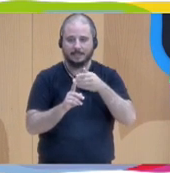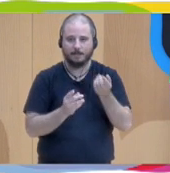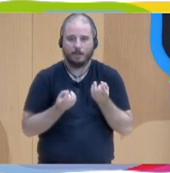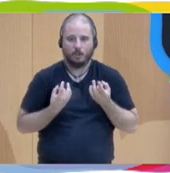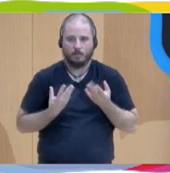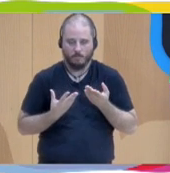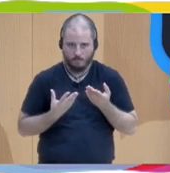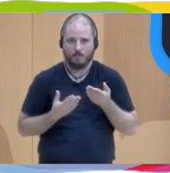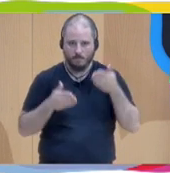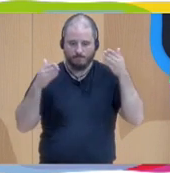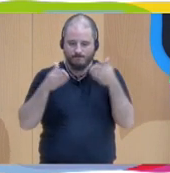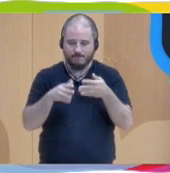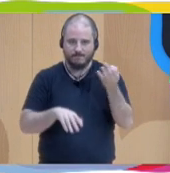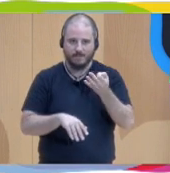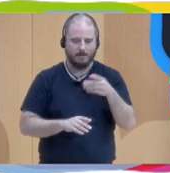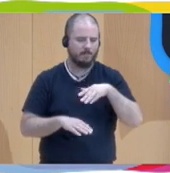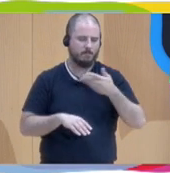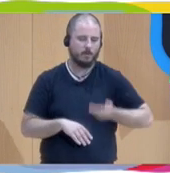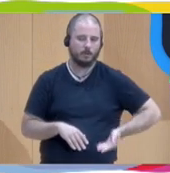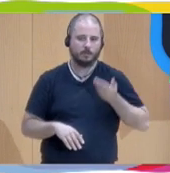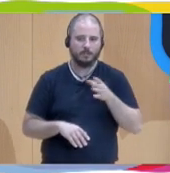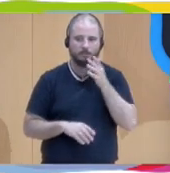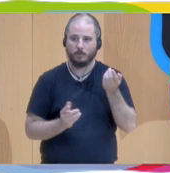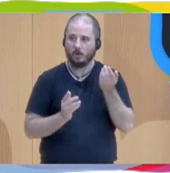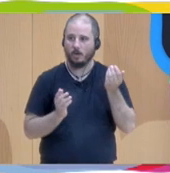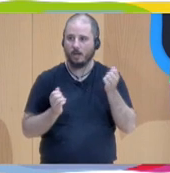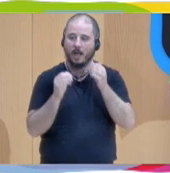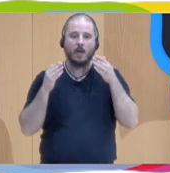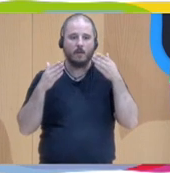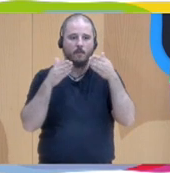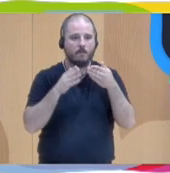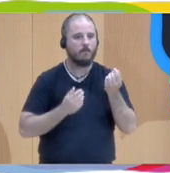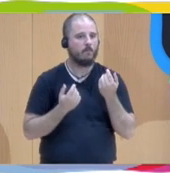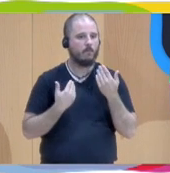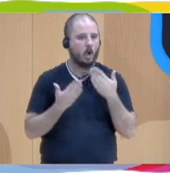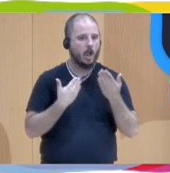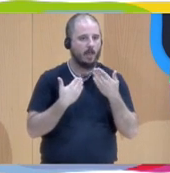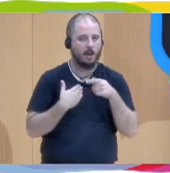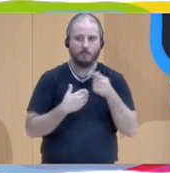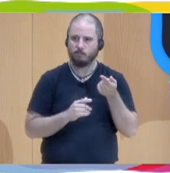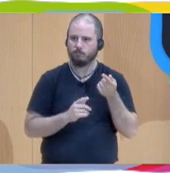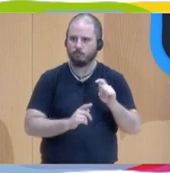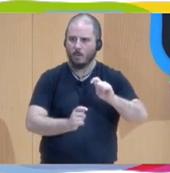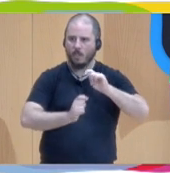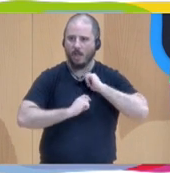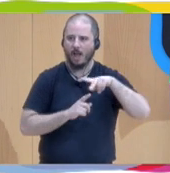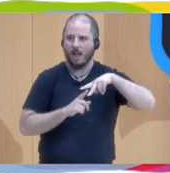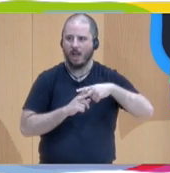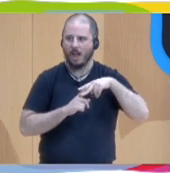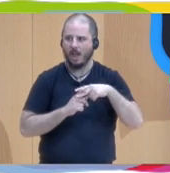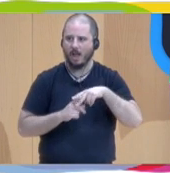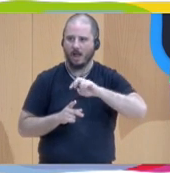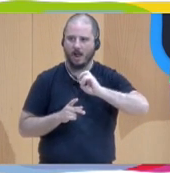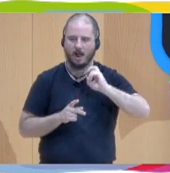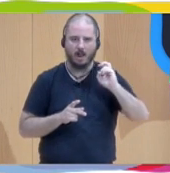Y yo creo que el enfoque dialógico nos aporta muchos instrumentos para poder